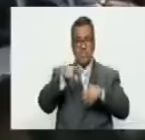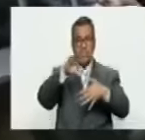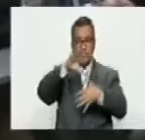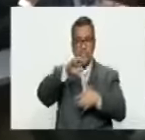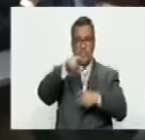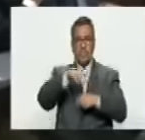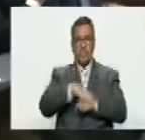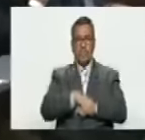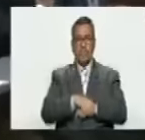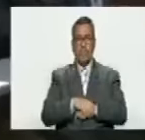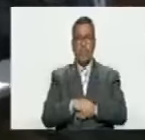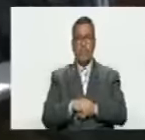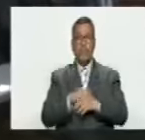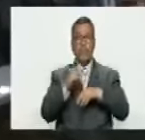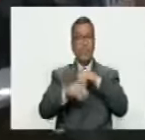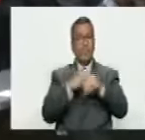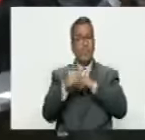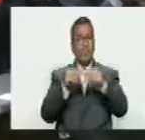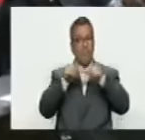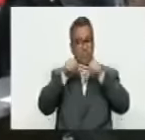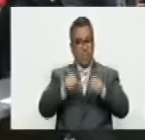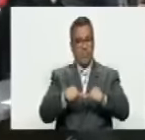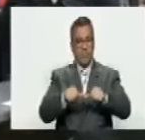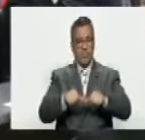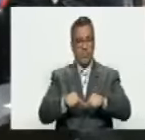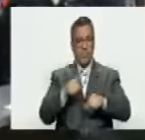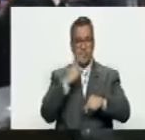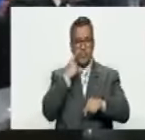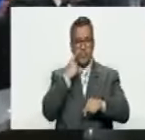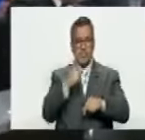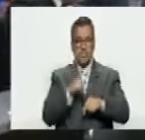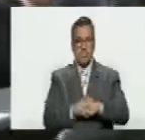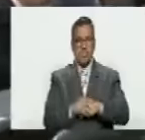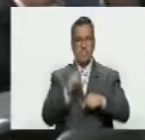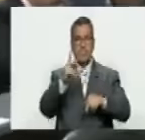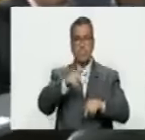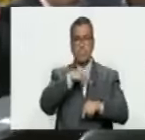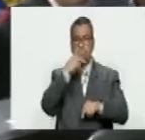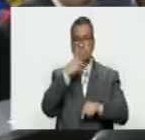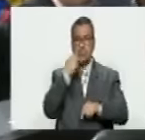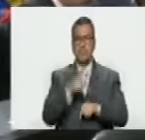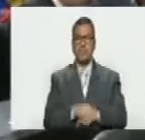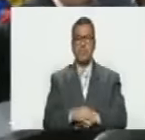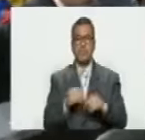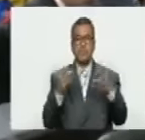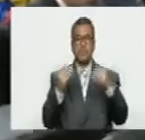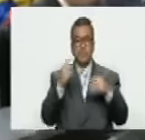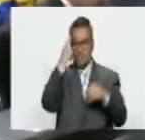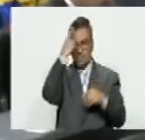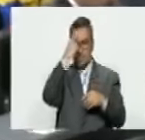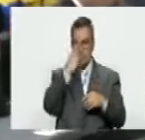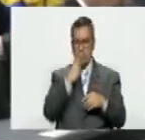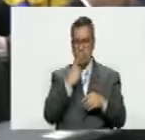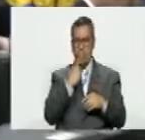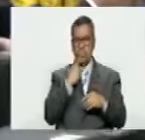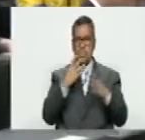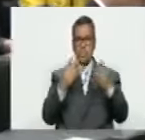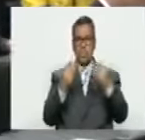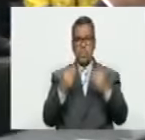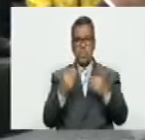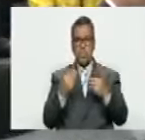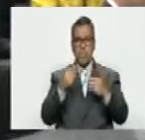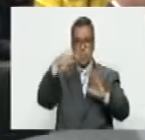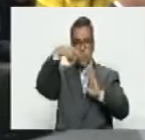fijaron una posición política con mucha seriedad y con mucha